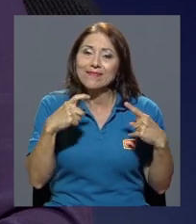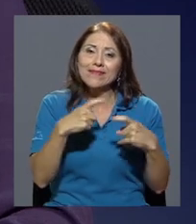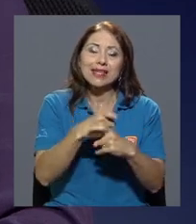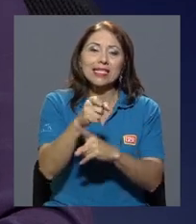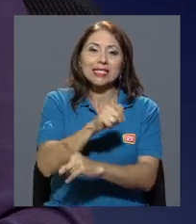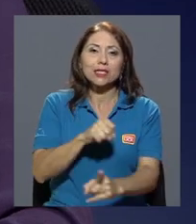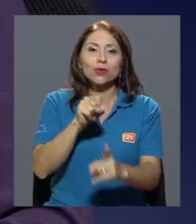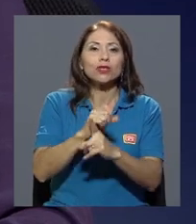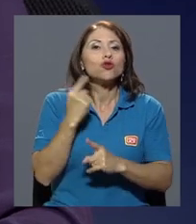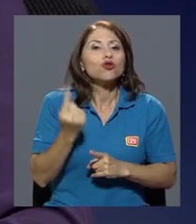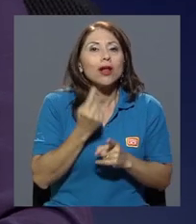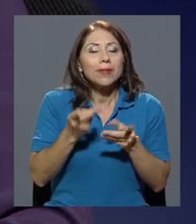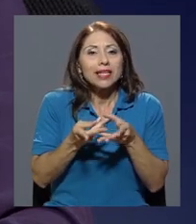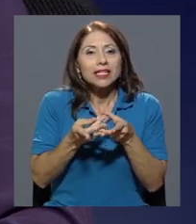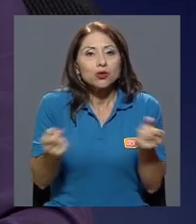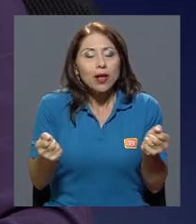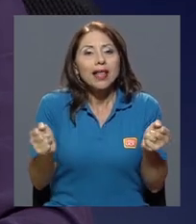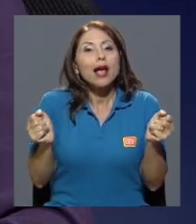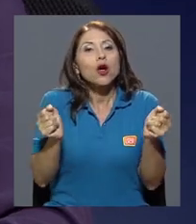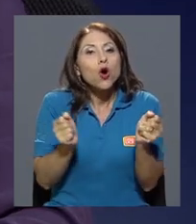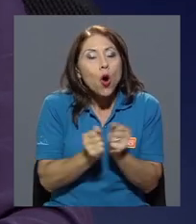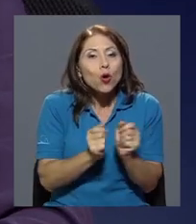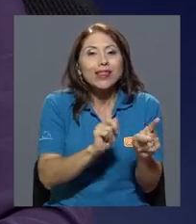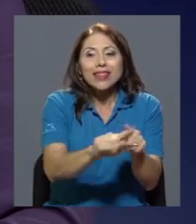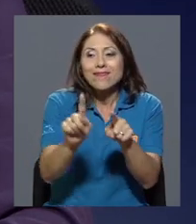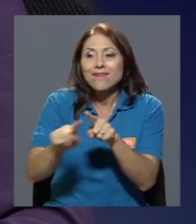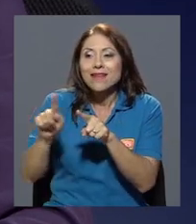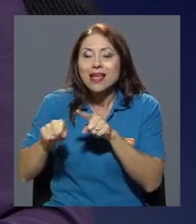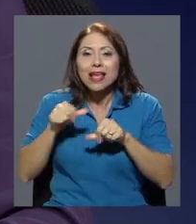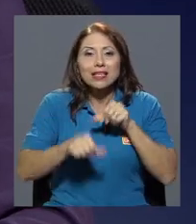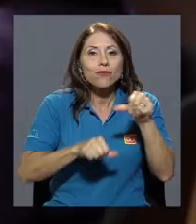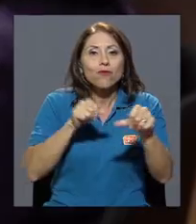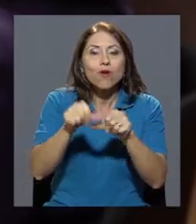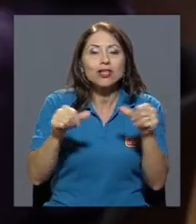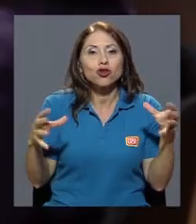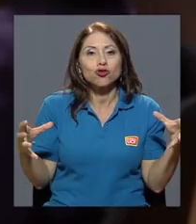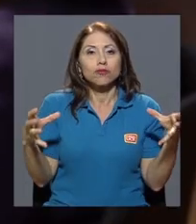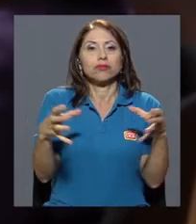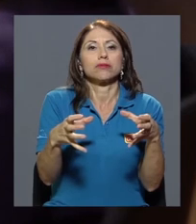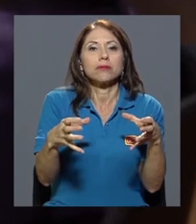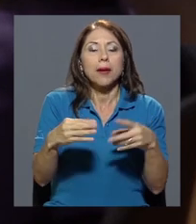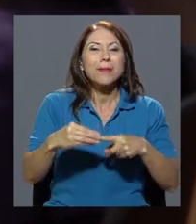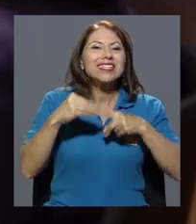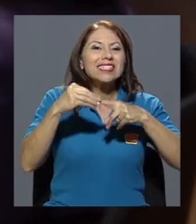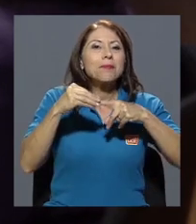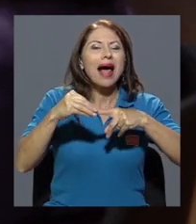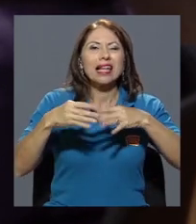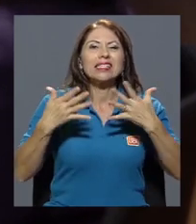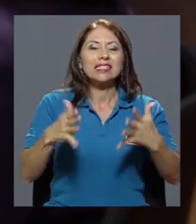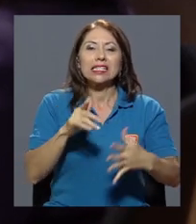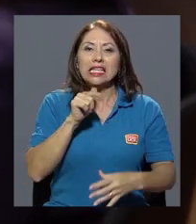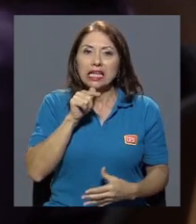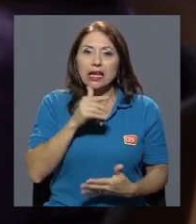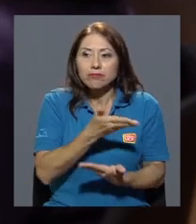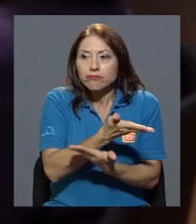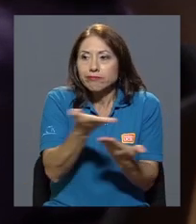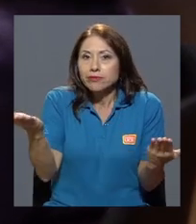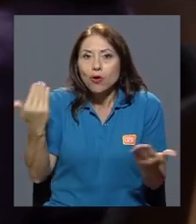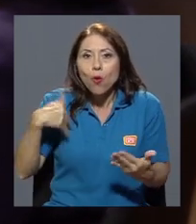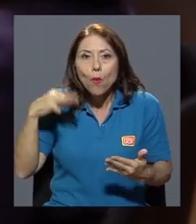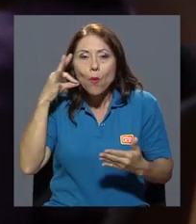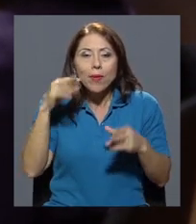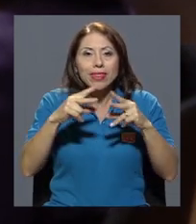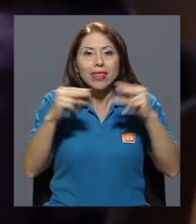que solamente va a ser resuelta a partir de la suma de una serie de esfuerzos donde los principales protagonistas son sin duda alguna